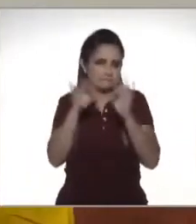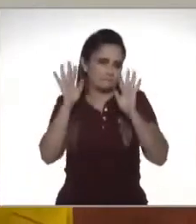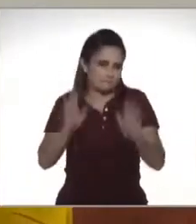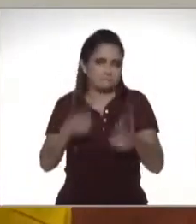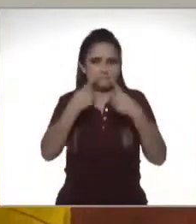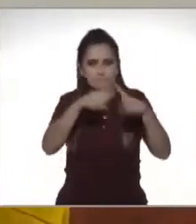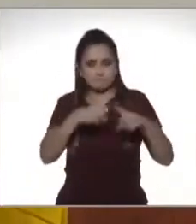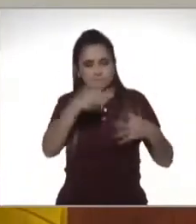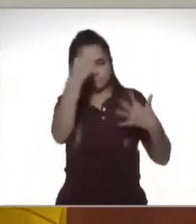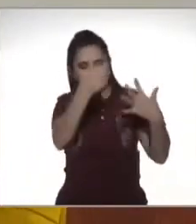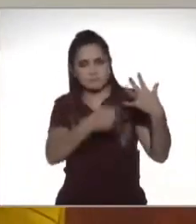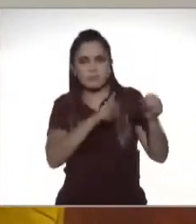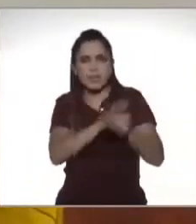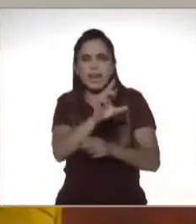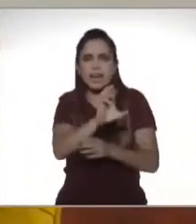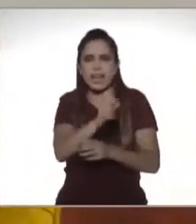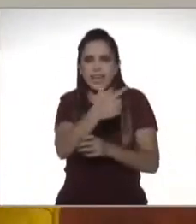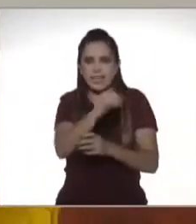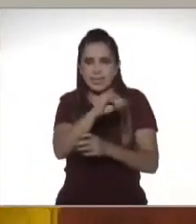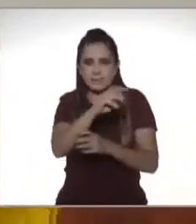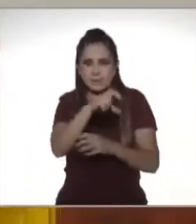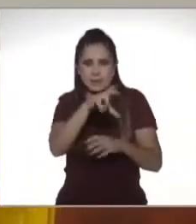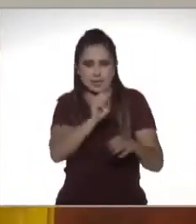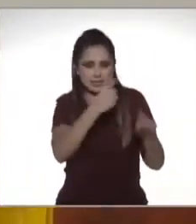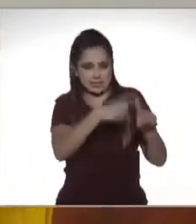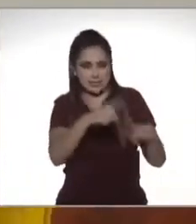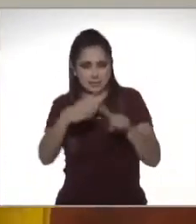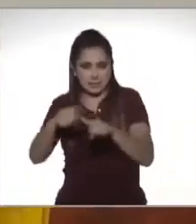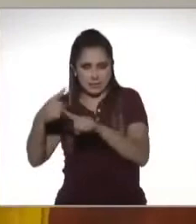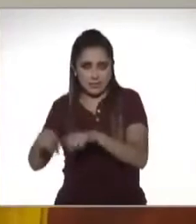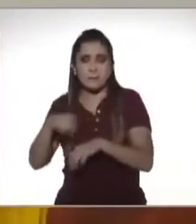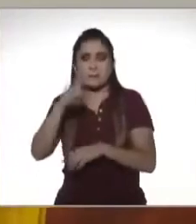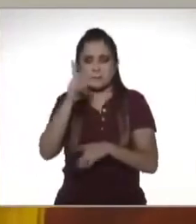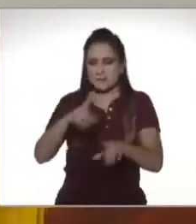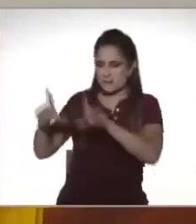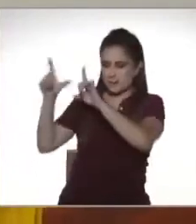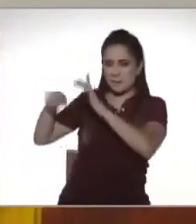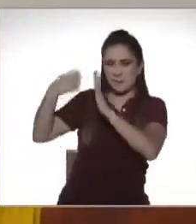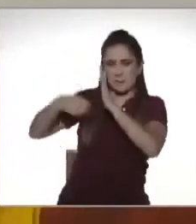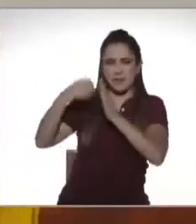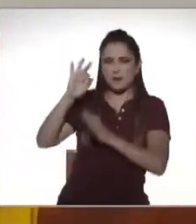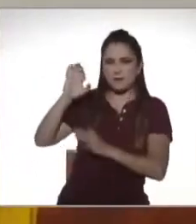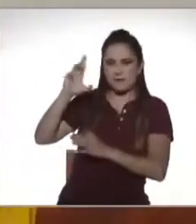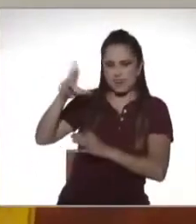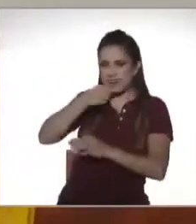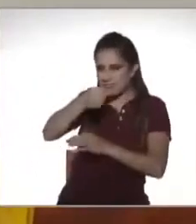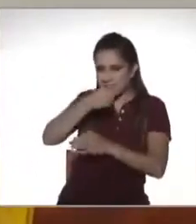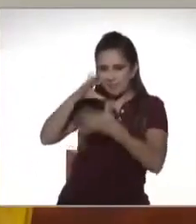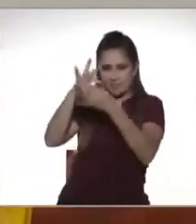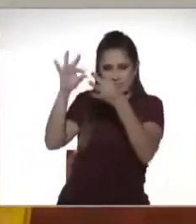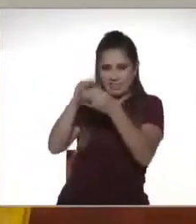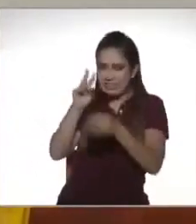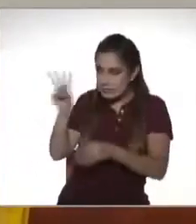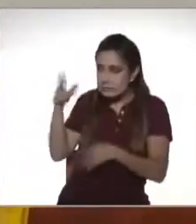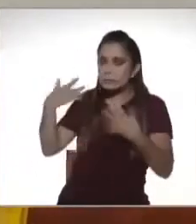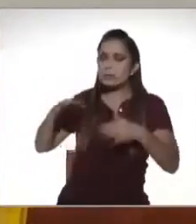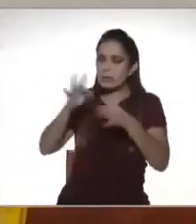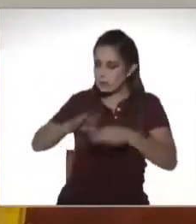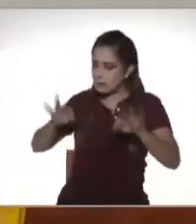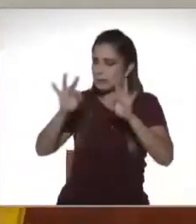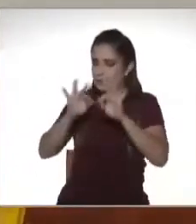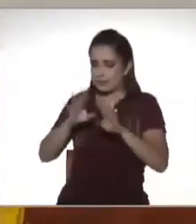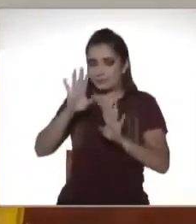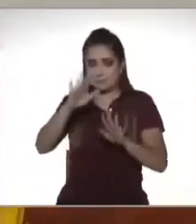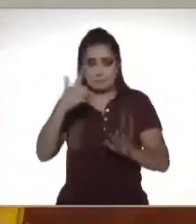diferentes regímenes que hay pero hay algo que nos ponía Fernanda Tapia antes de ir al corte en la cápsula que me parece sumamente importante que de la